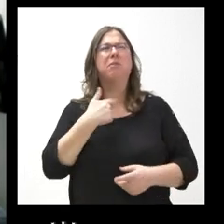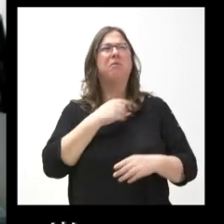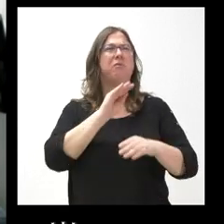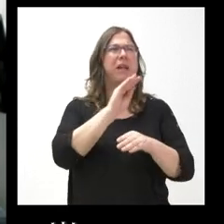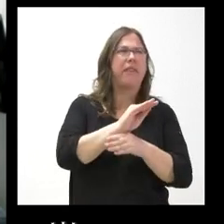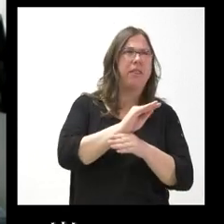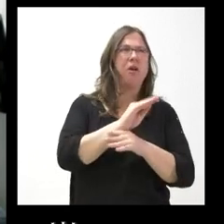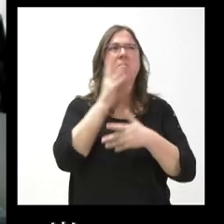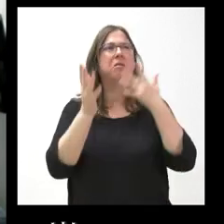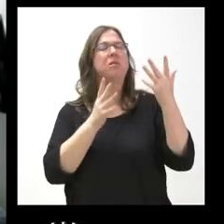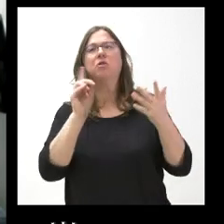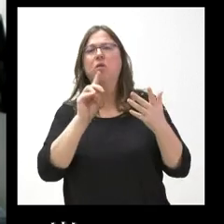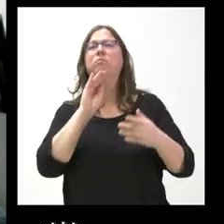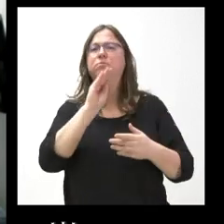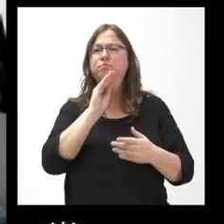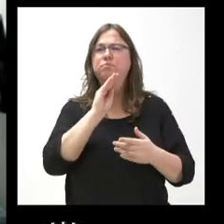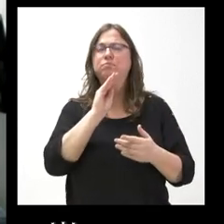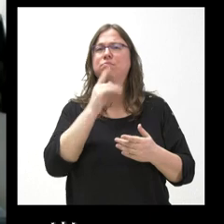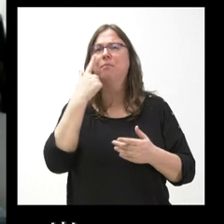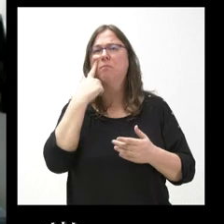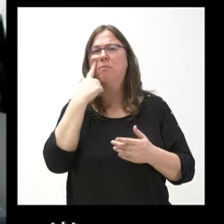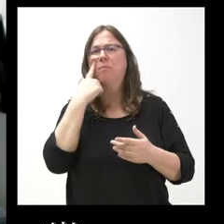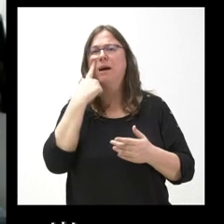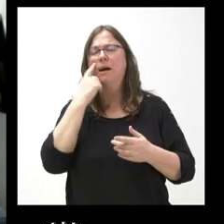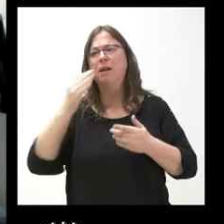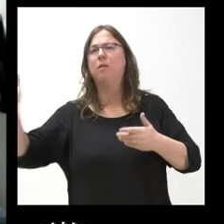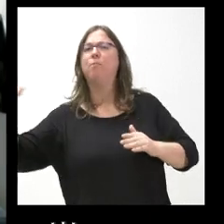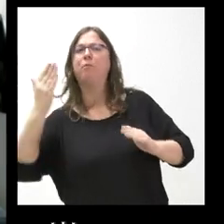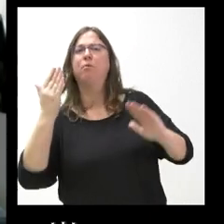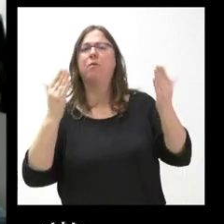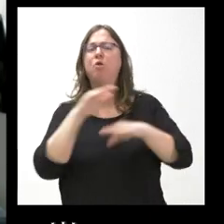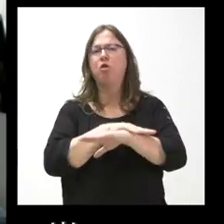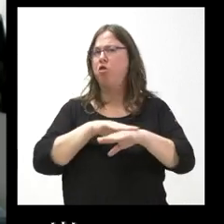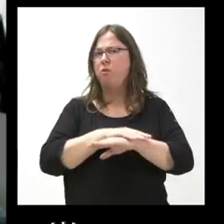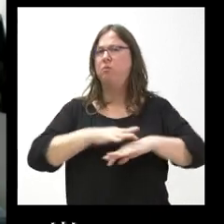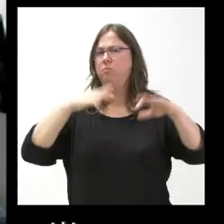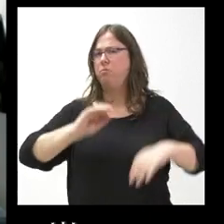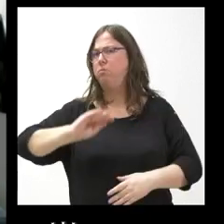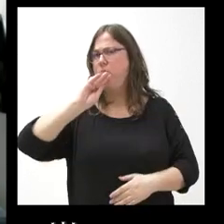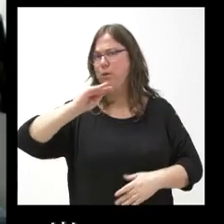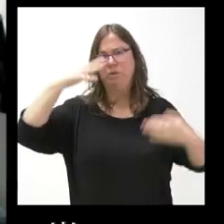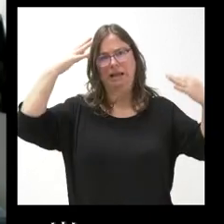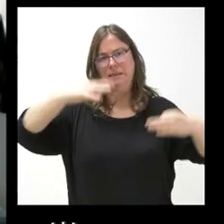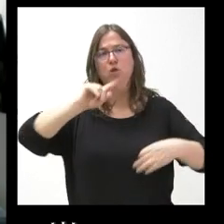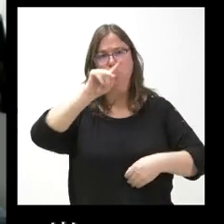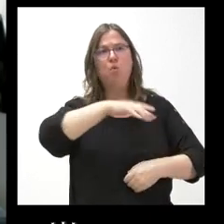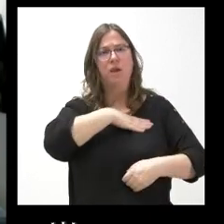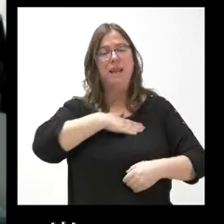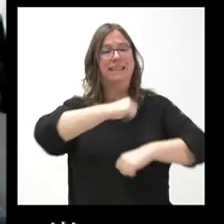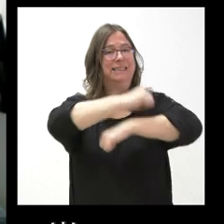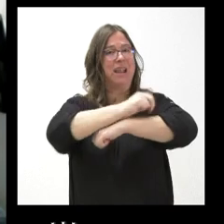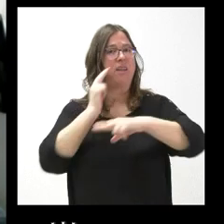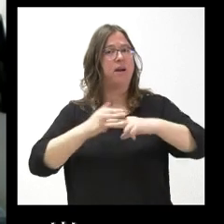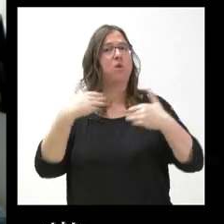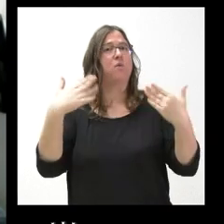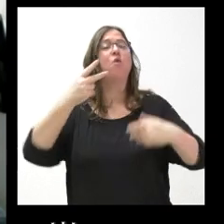ni a ver las contrapropuestas del gobierno ni nada. Es simple y sencillo. Están de acuerdo o no con que se fumen las